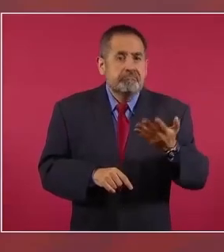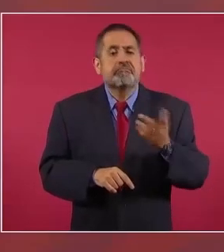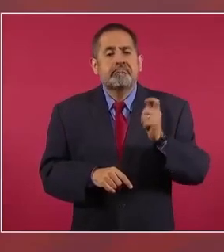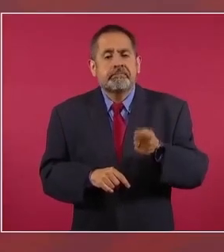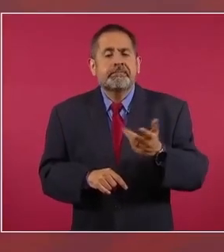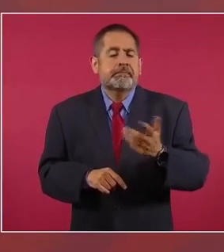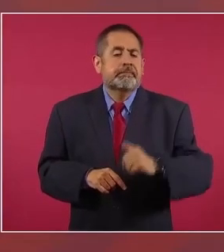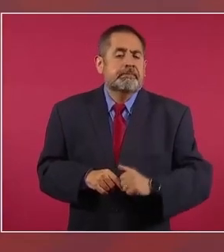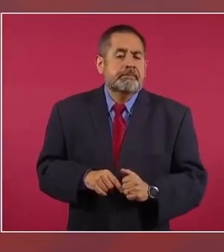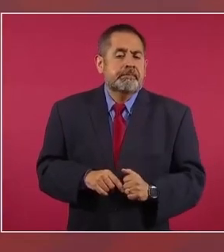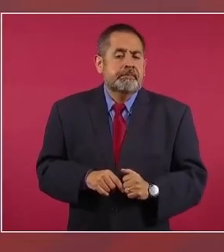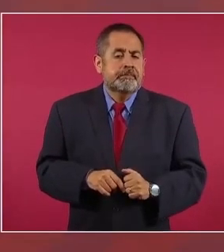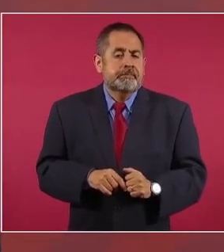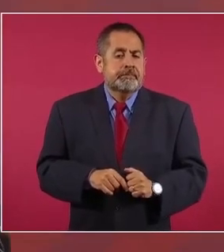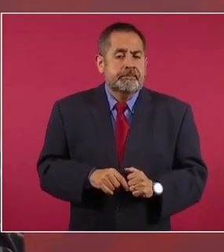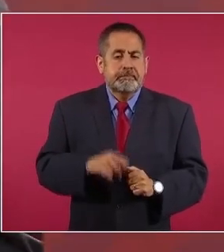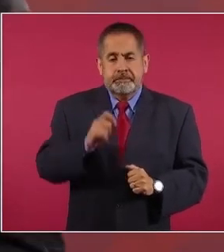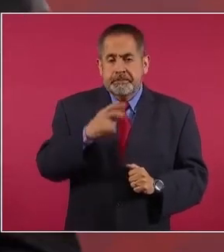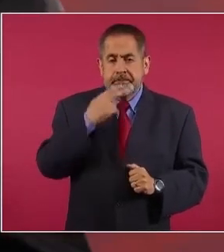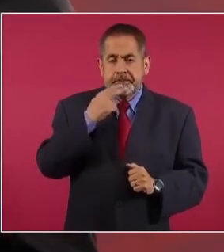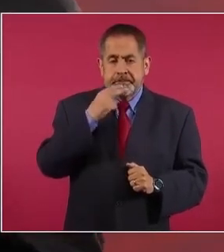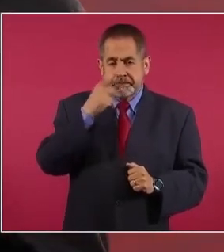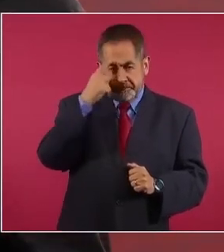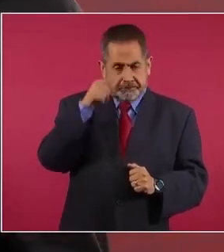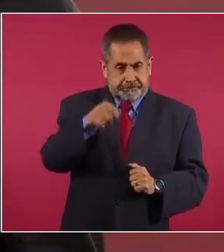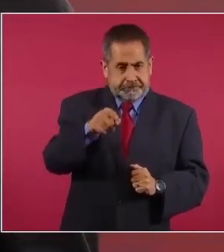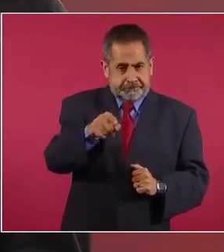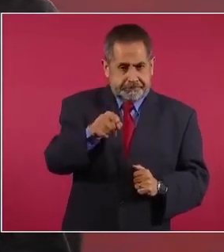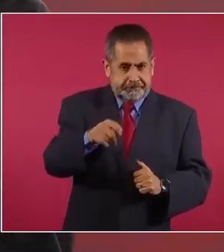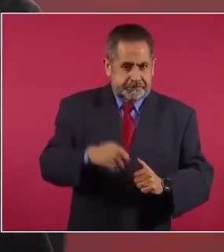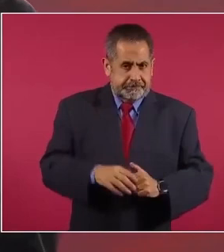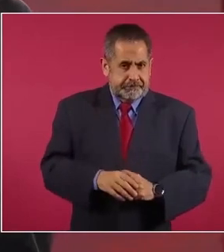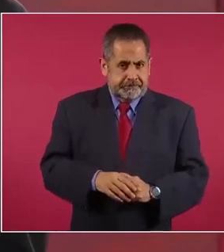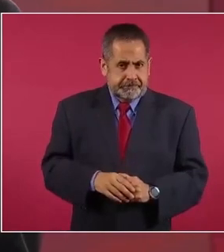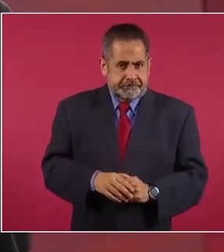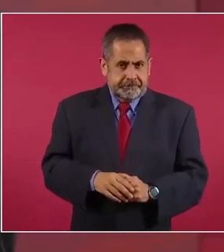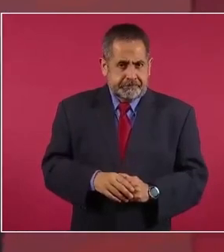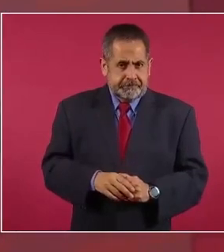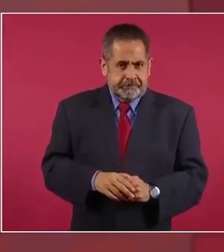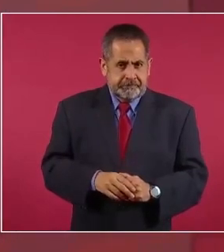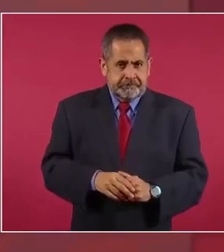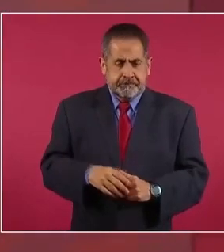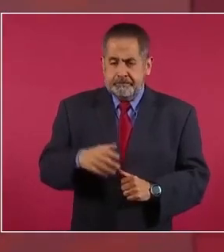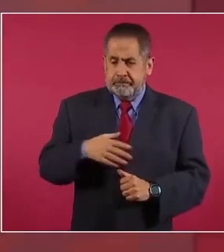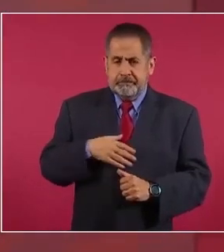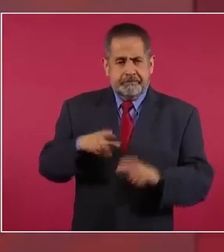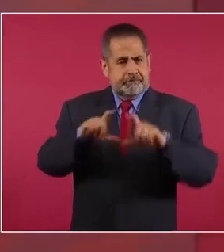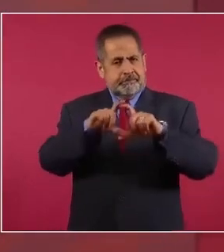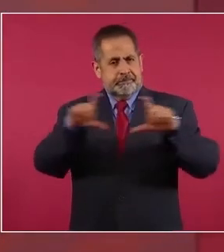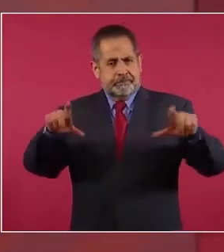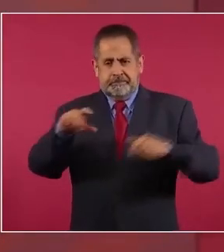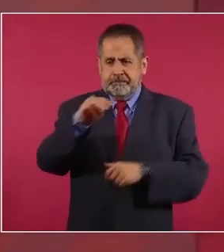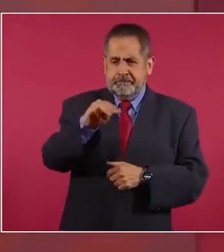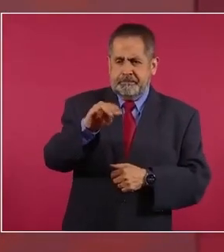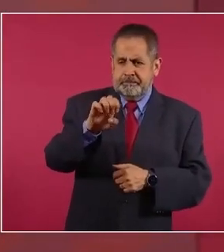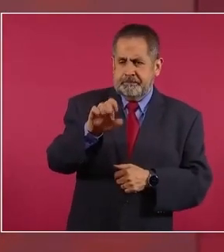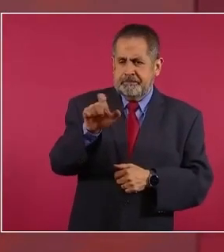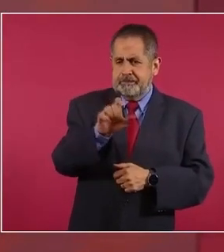se usara el nombre de mexicana de aviación